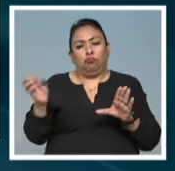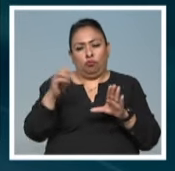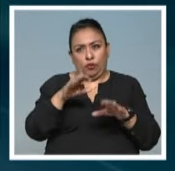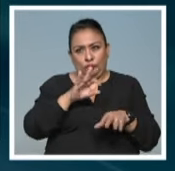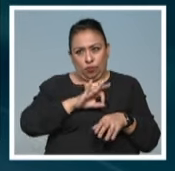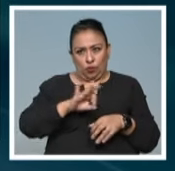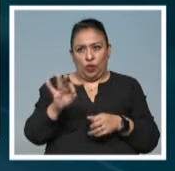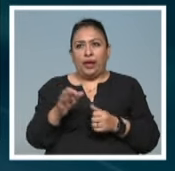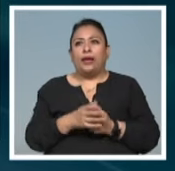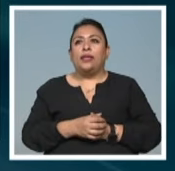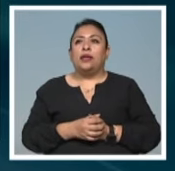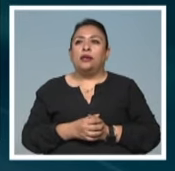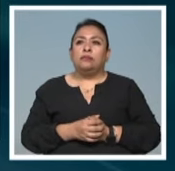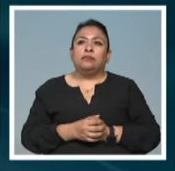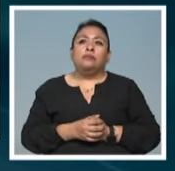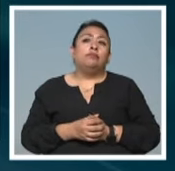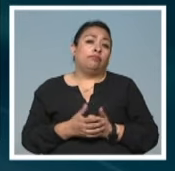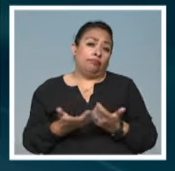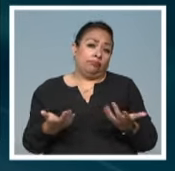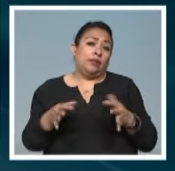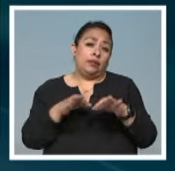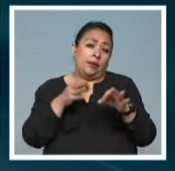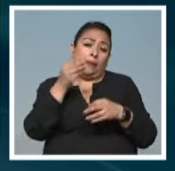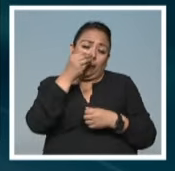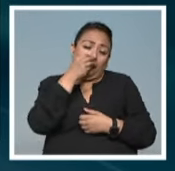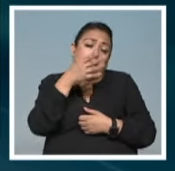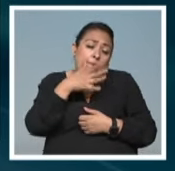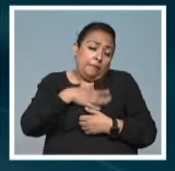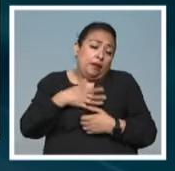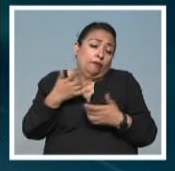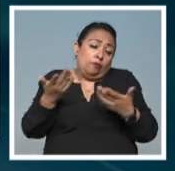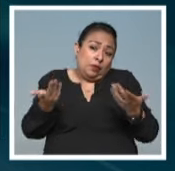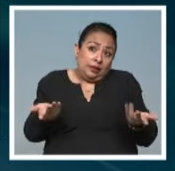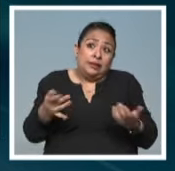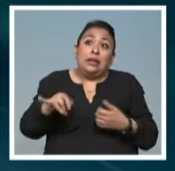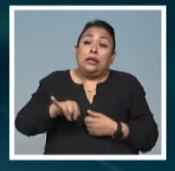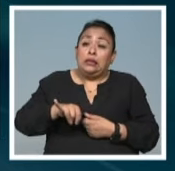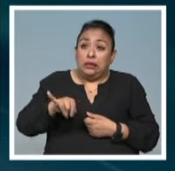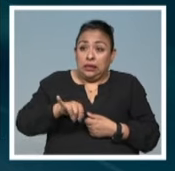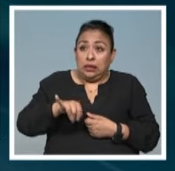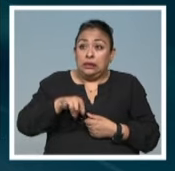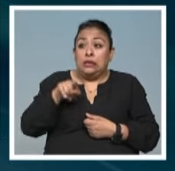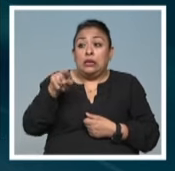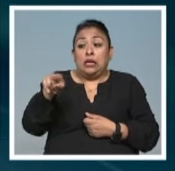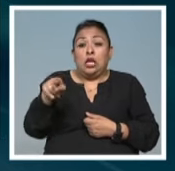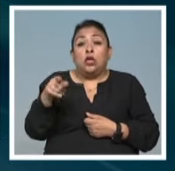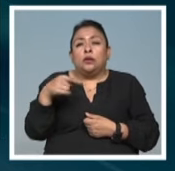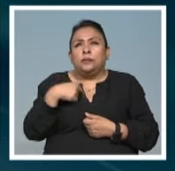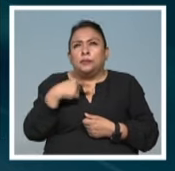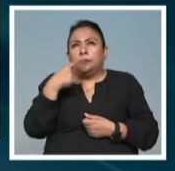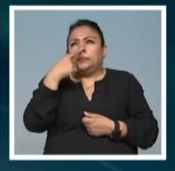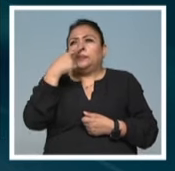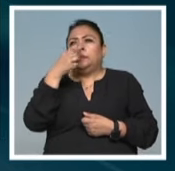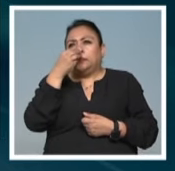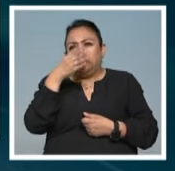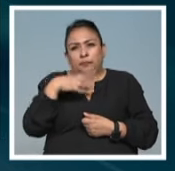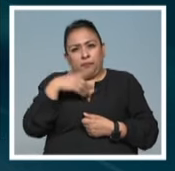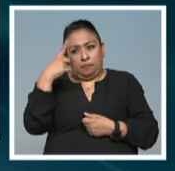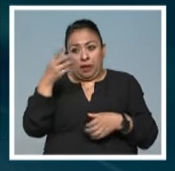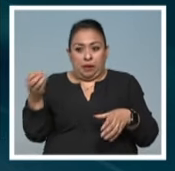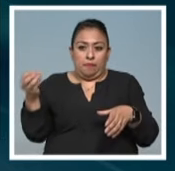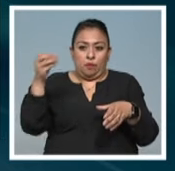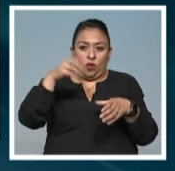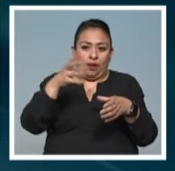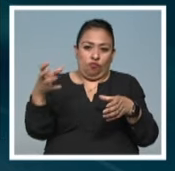trabajan con perfumes. Entonces, lo interesante es que, por ejemplo, ellos diseñaron una esencia específica para la cápsula.